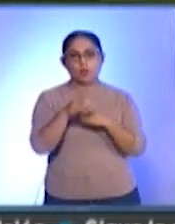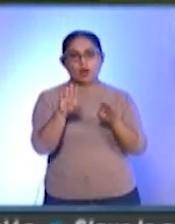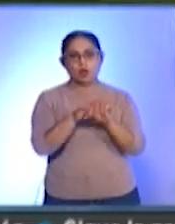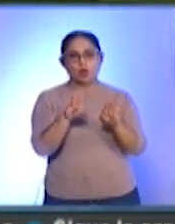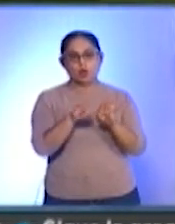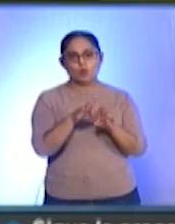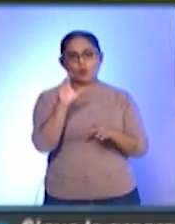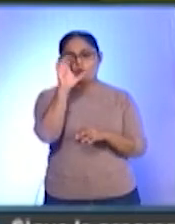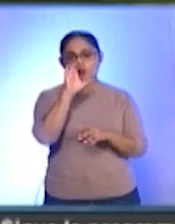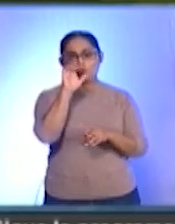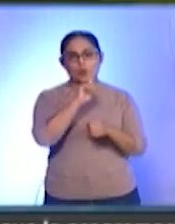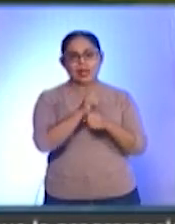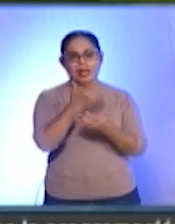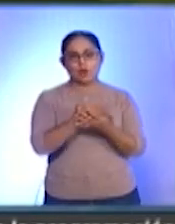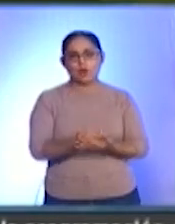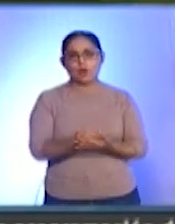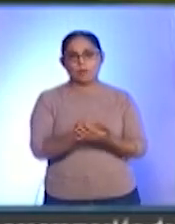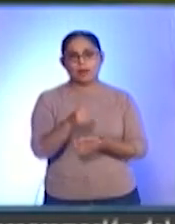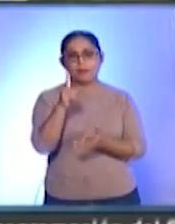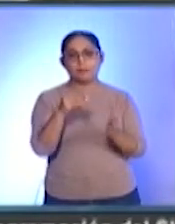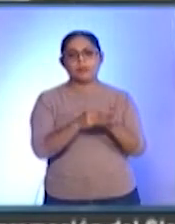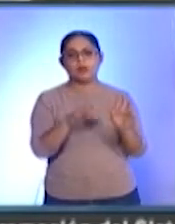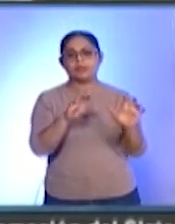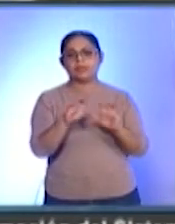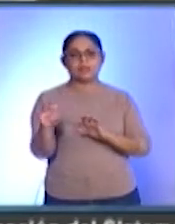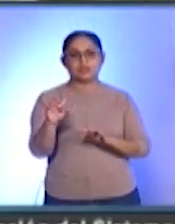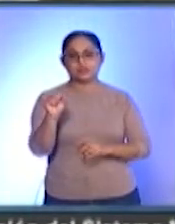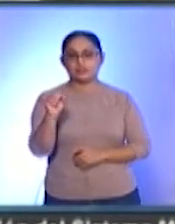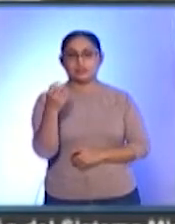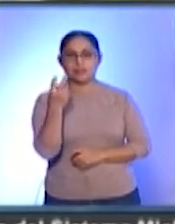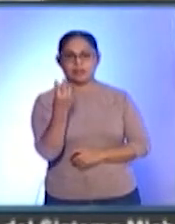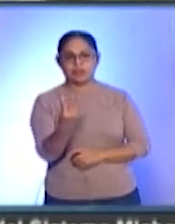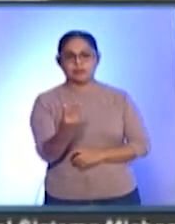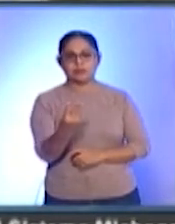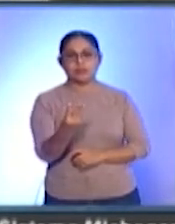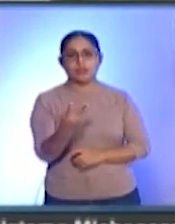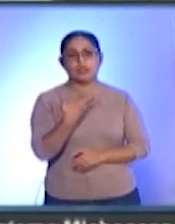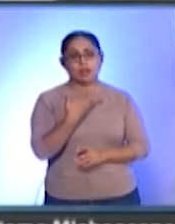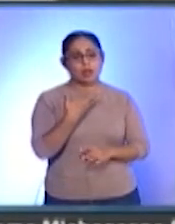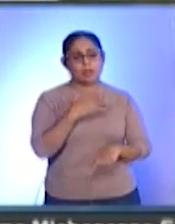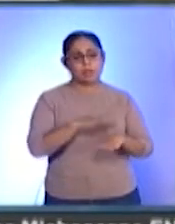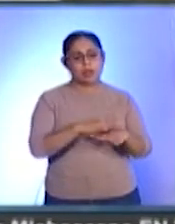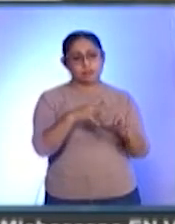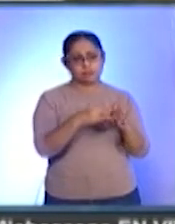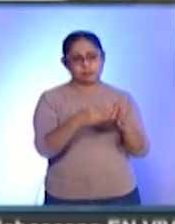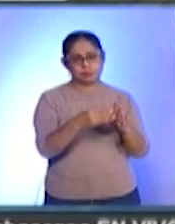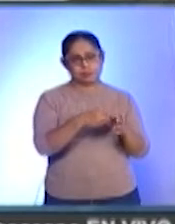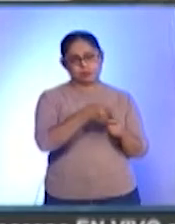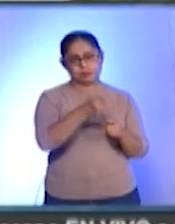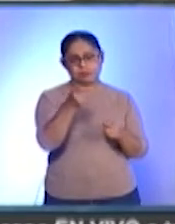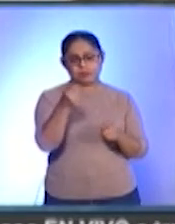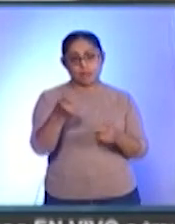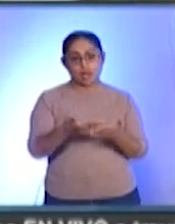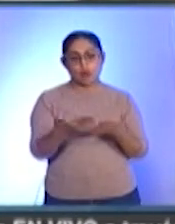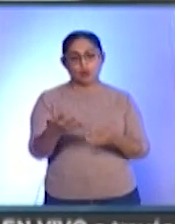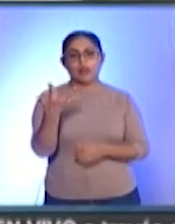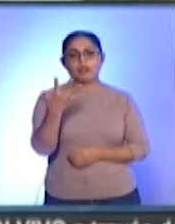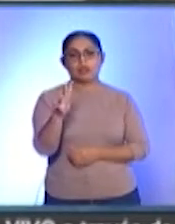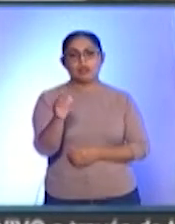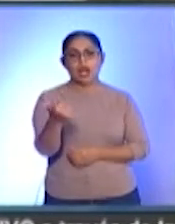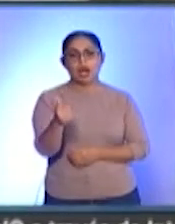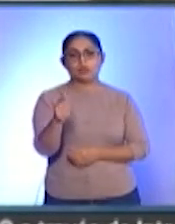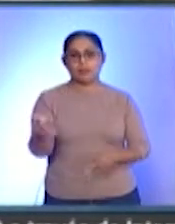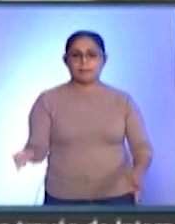Económica de 1953, cuyo tiraje se limitó a 2.000 ejemplares, será subastado este 10 de agosto al mejor